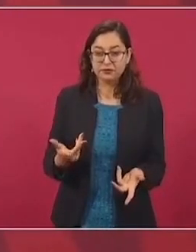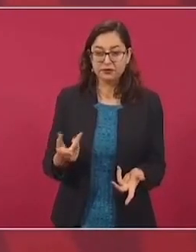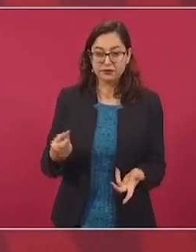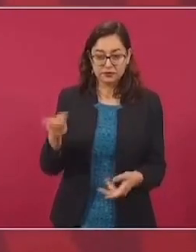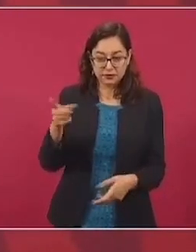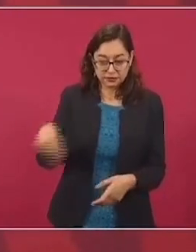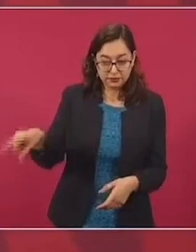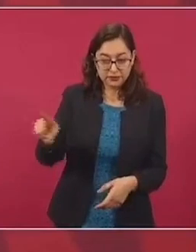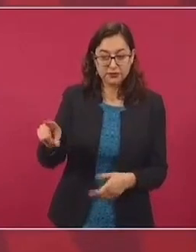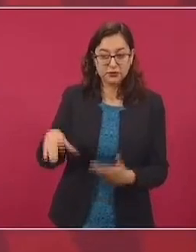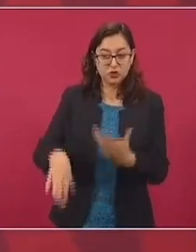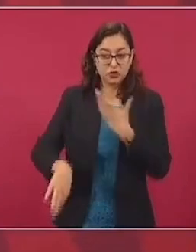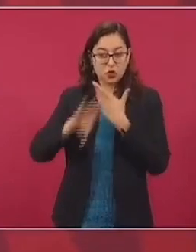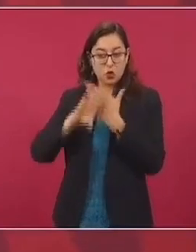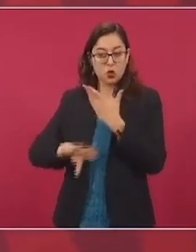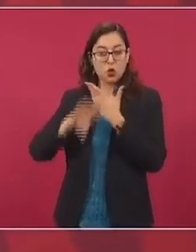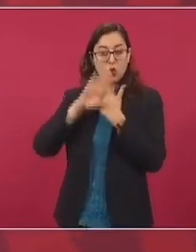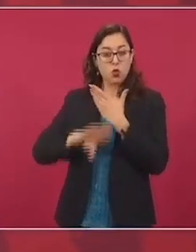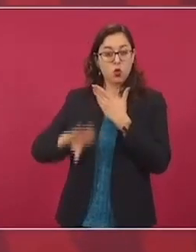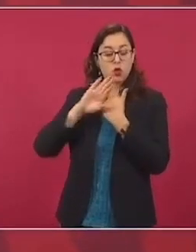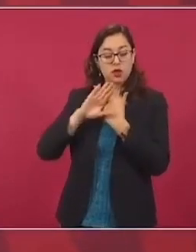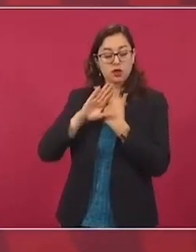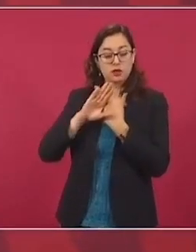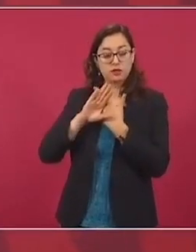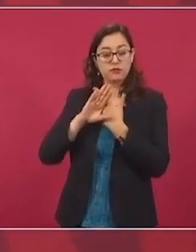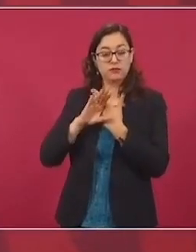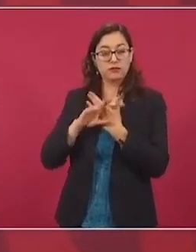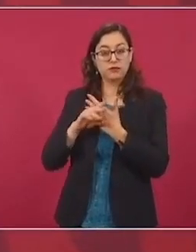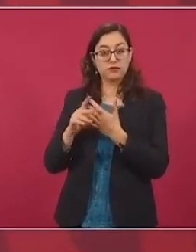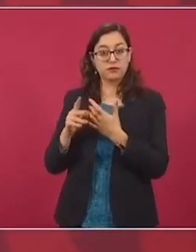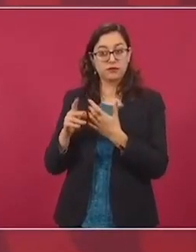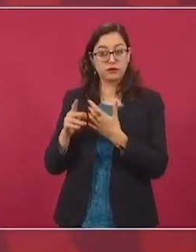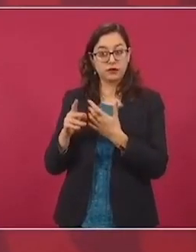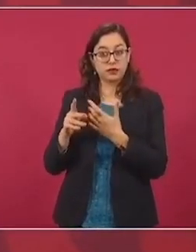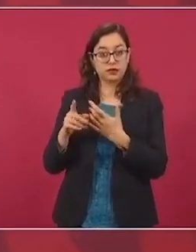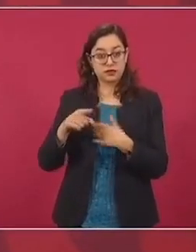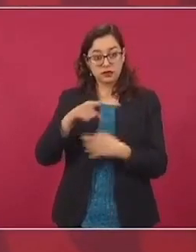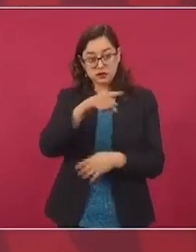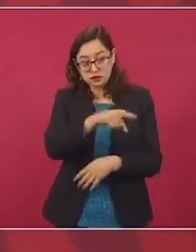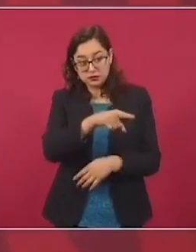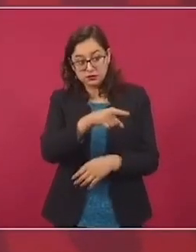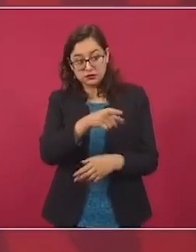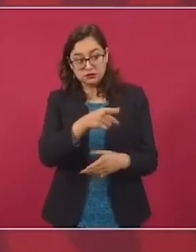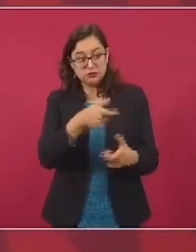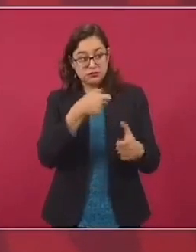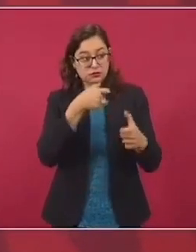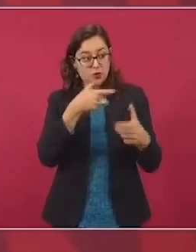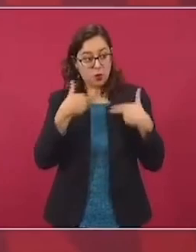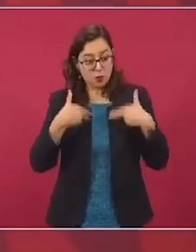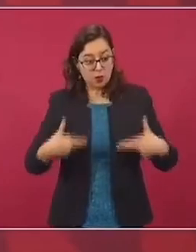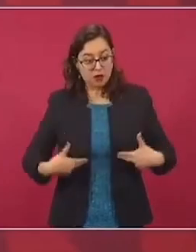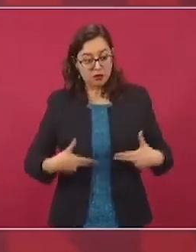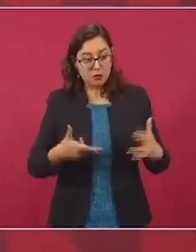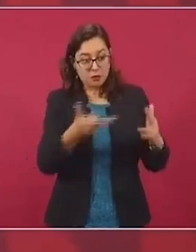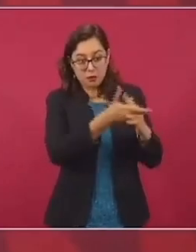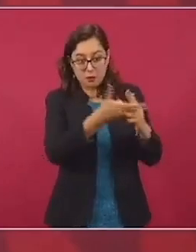preocupe, como nos debe de preocupar a todos, el que pierda la vida seres humanos.